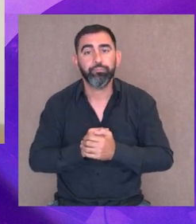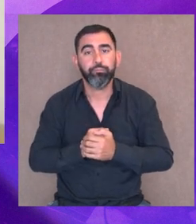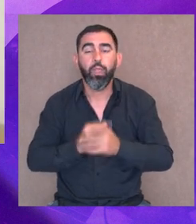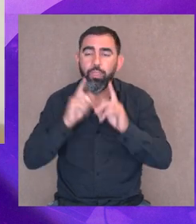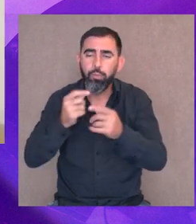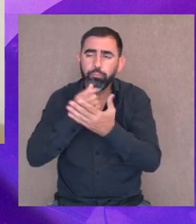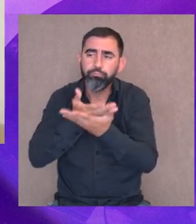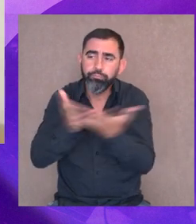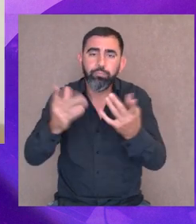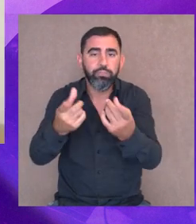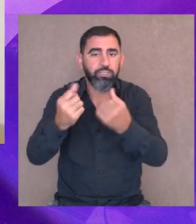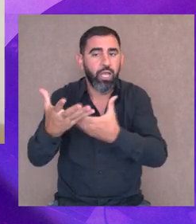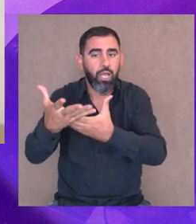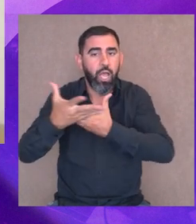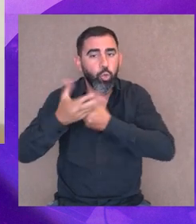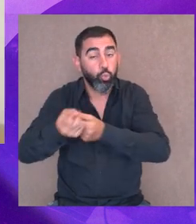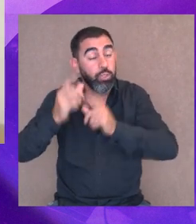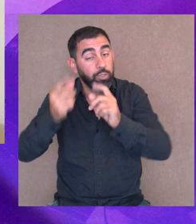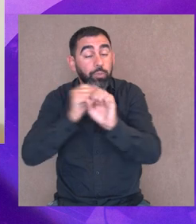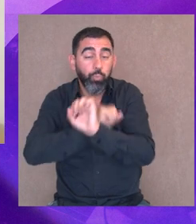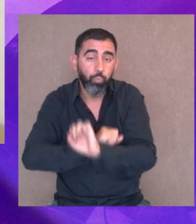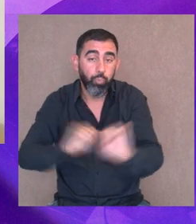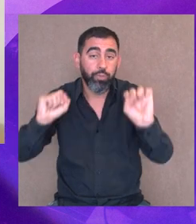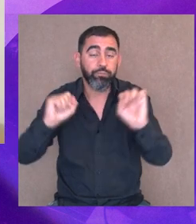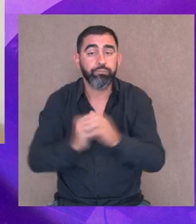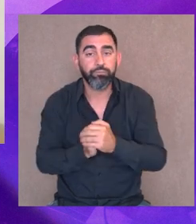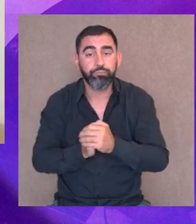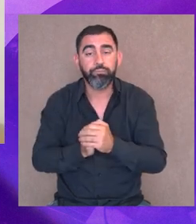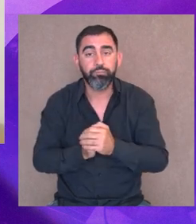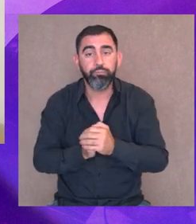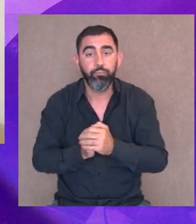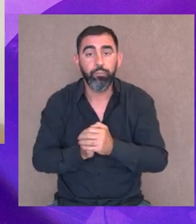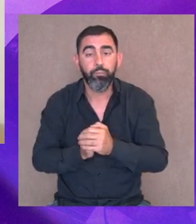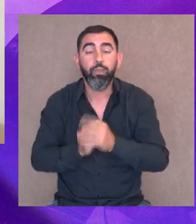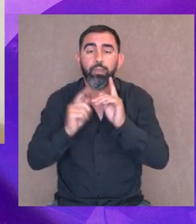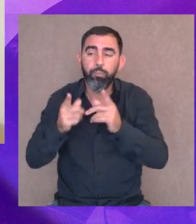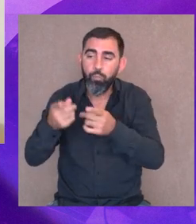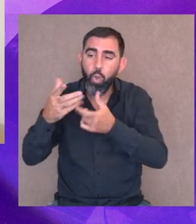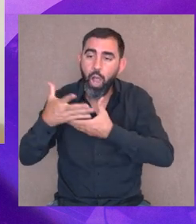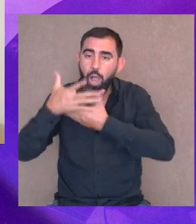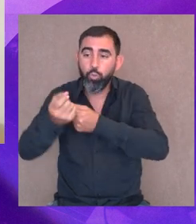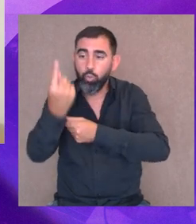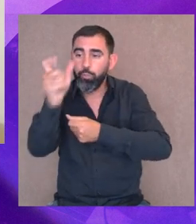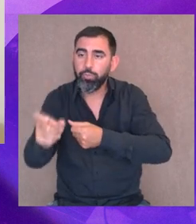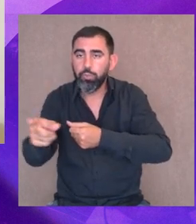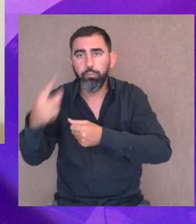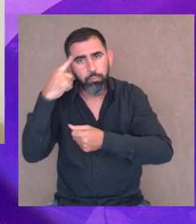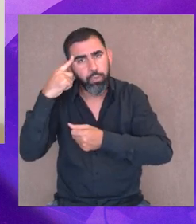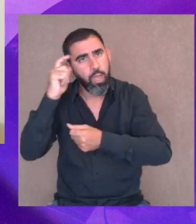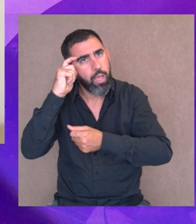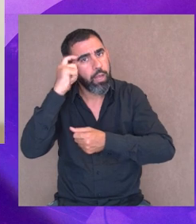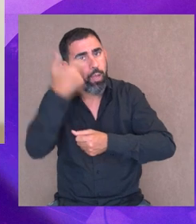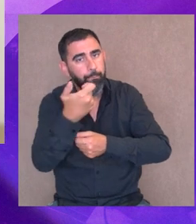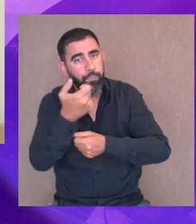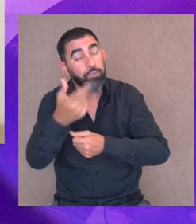y darlo a conocer y el ayudar también María, tú lo dijiste, lo viviste, ayudaste, cambiaste a alguien, le hiciste